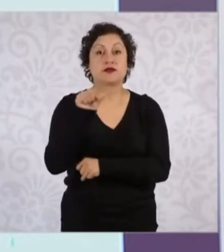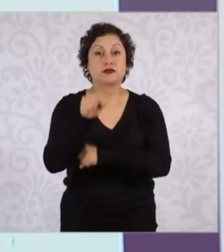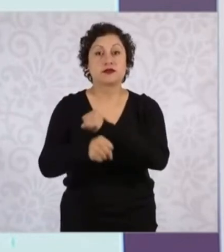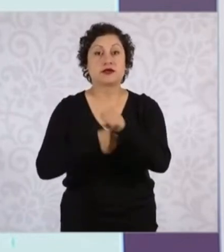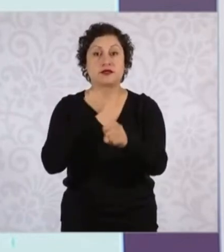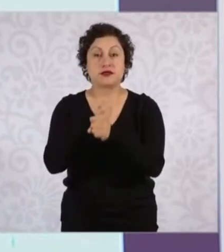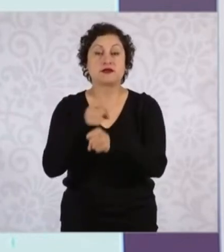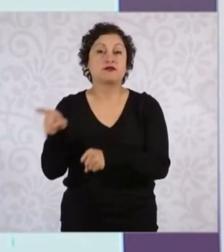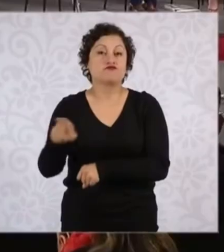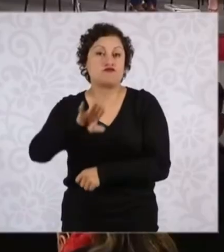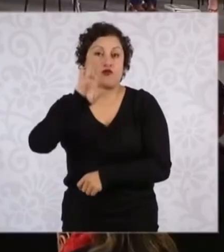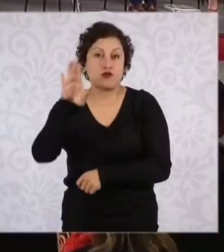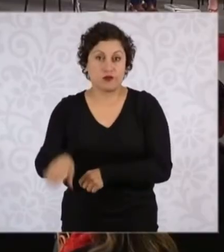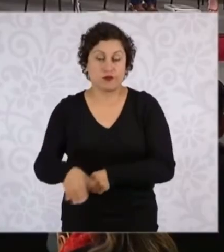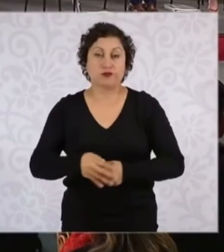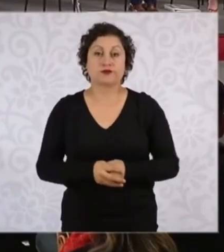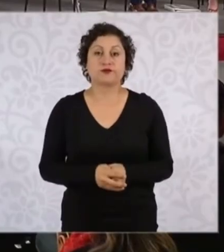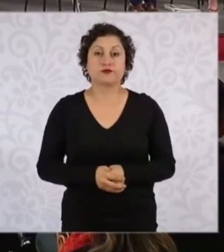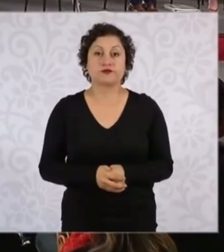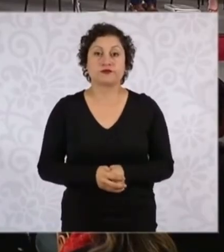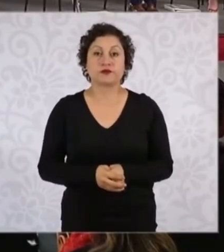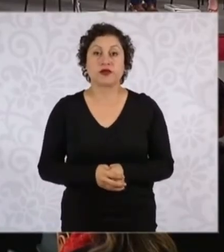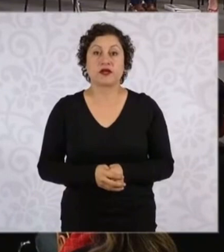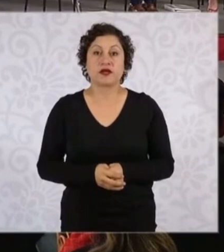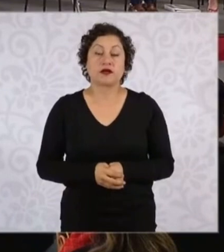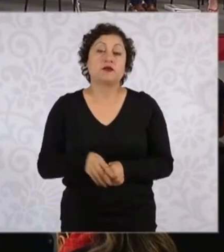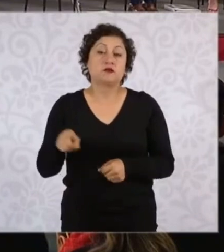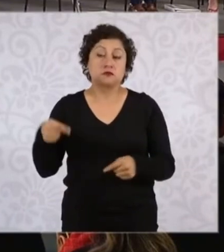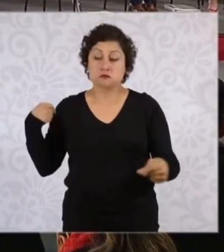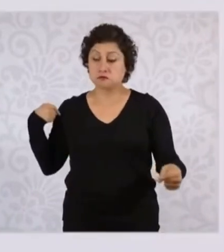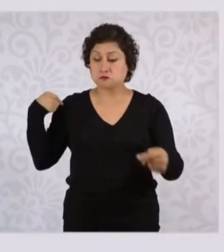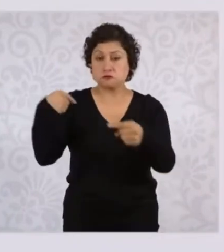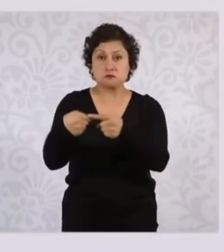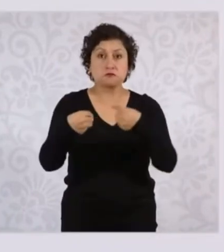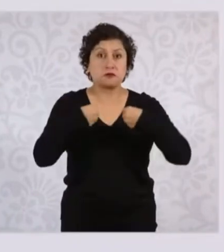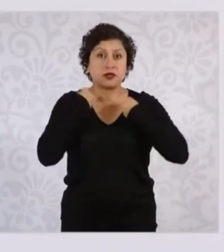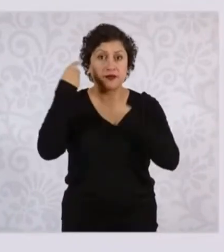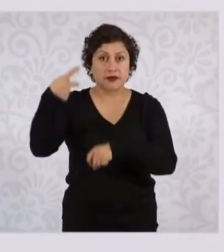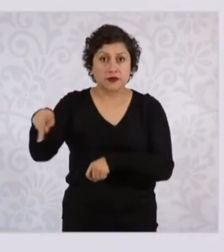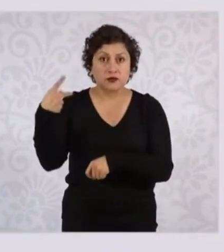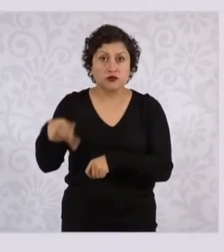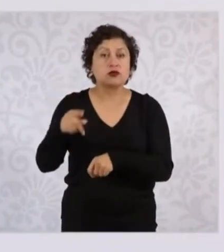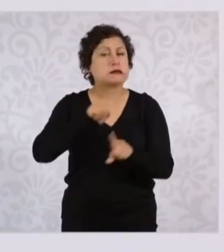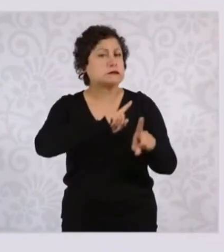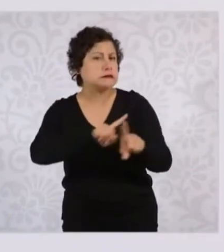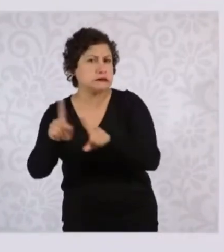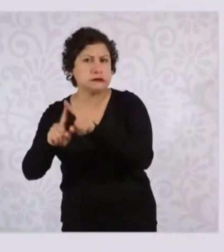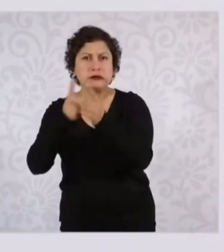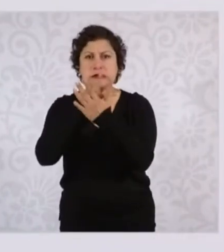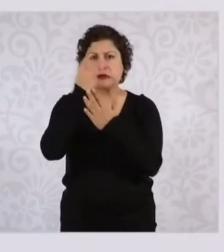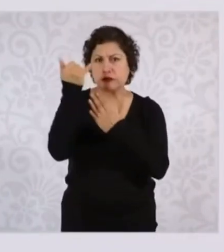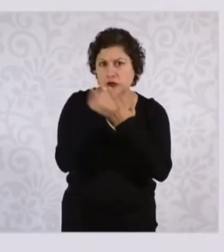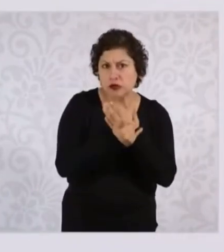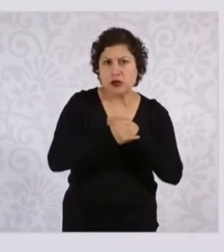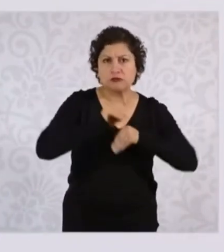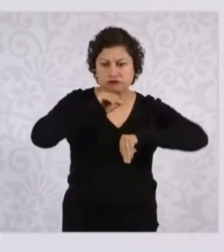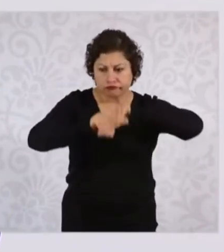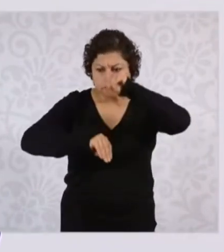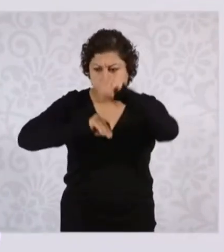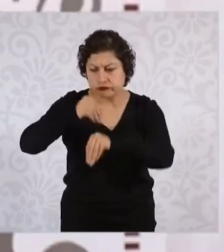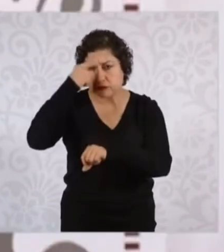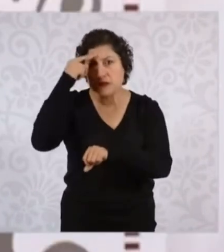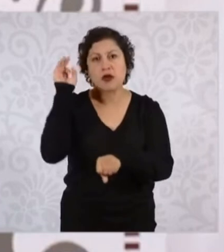su muerte y tras sus pasos había consolidado importantes proyectos educativos para las mujeres de su entidad.